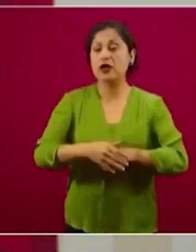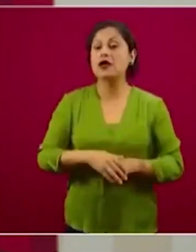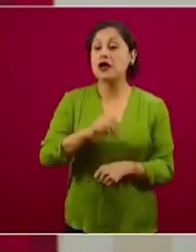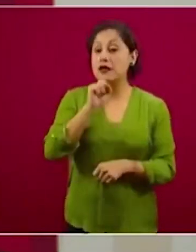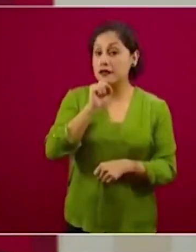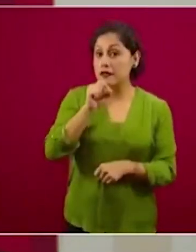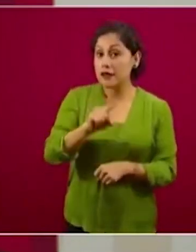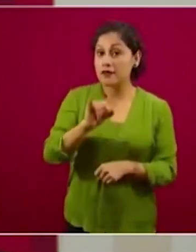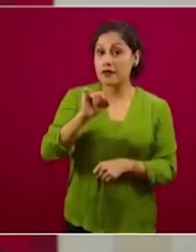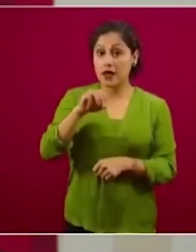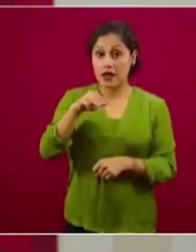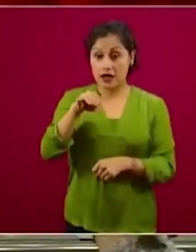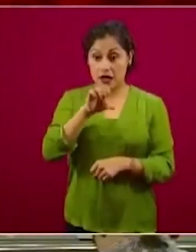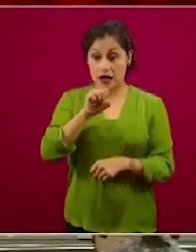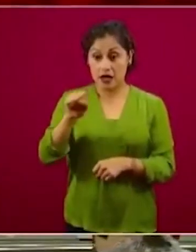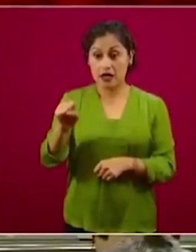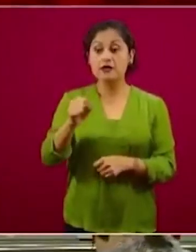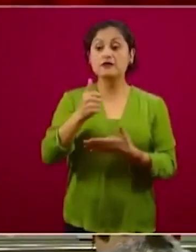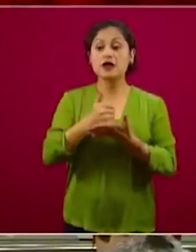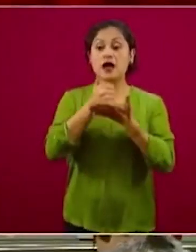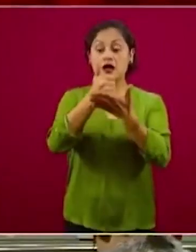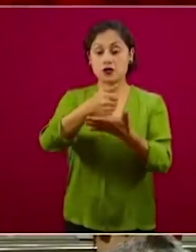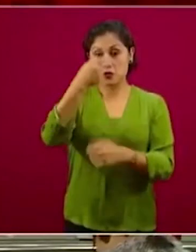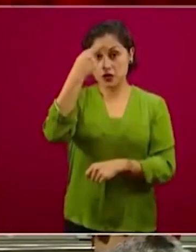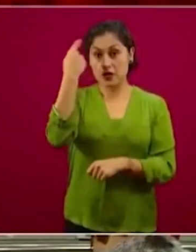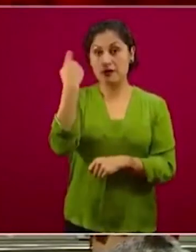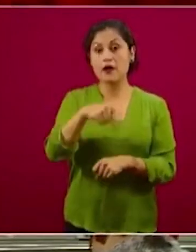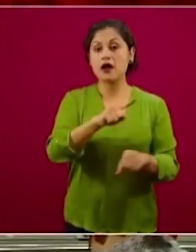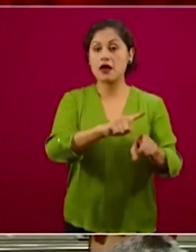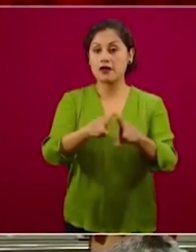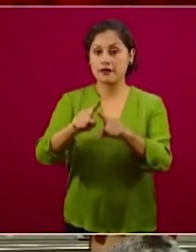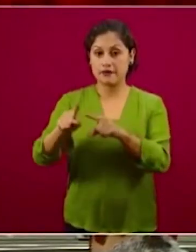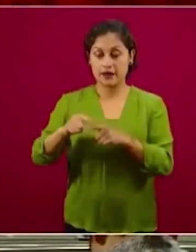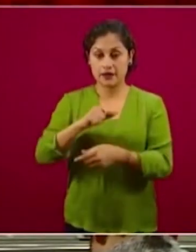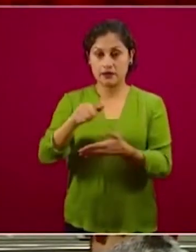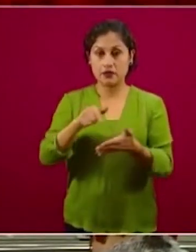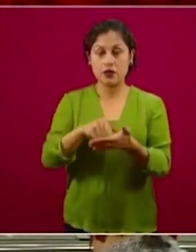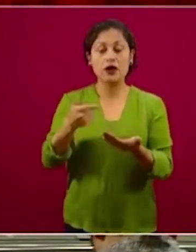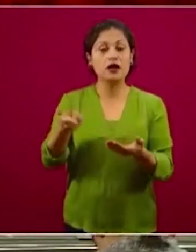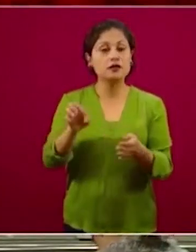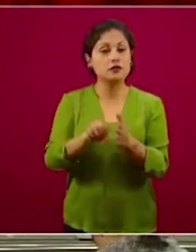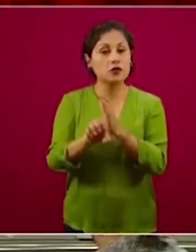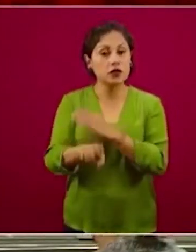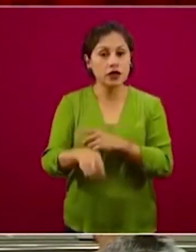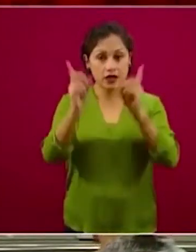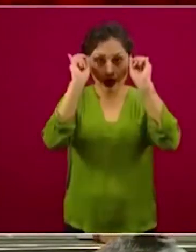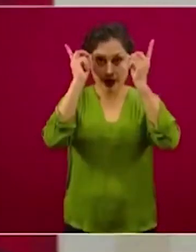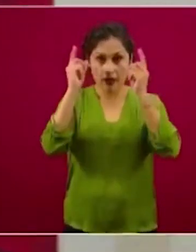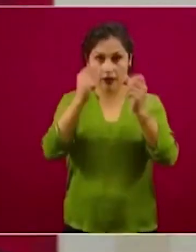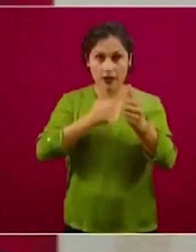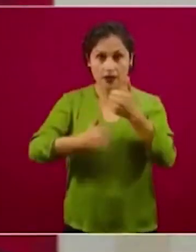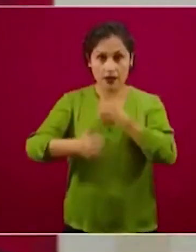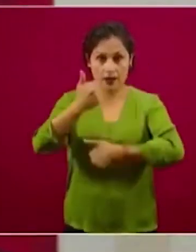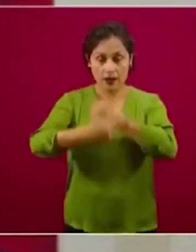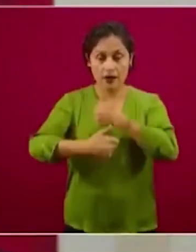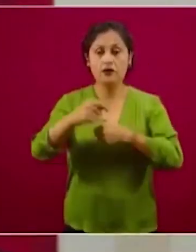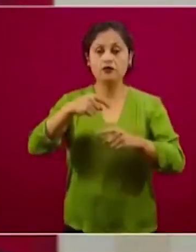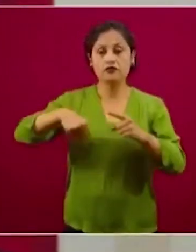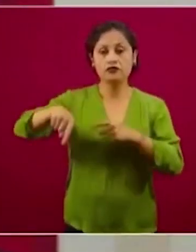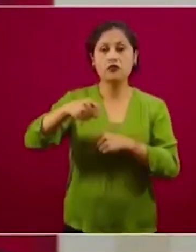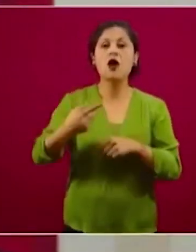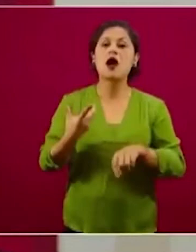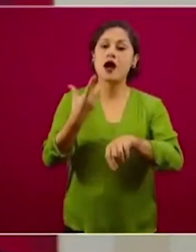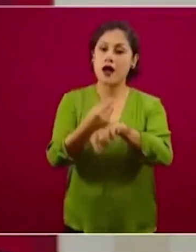procediendo a la instalación de un espacio semejante en el Autódromo de la Ciudad de México y asimismo también